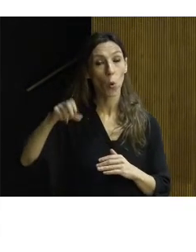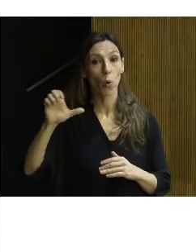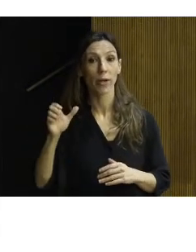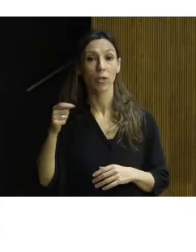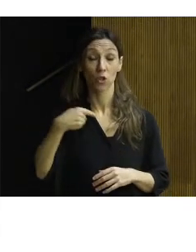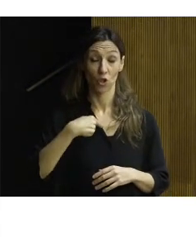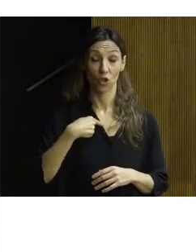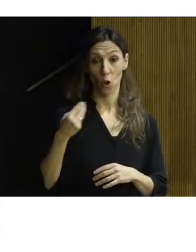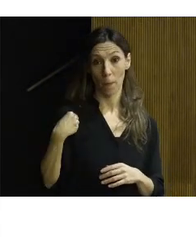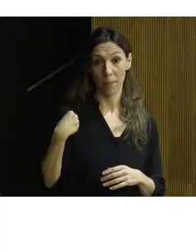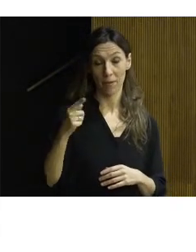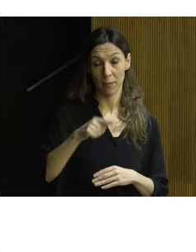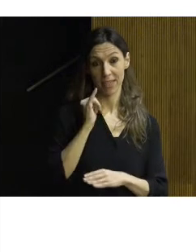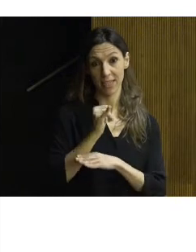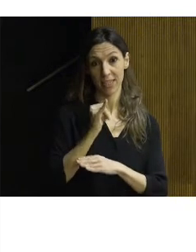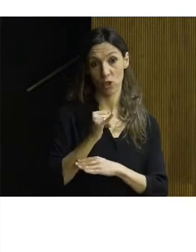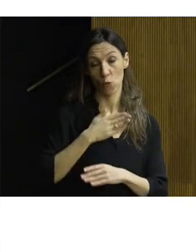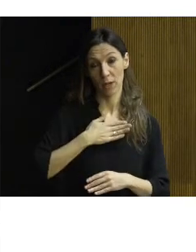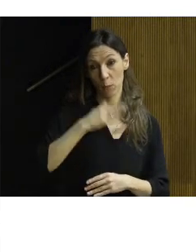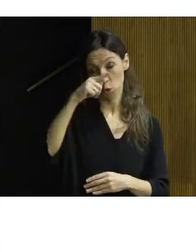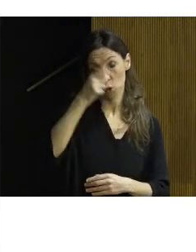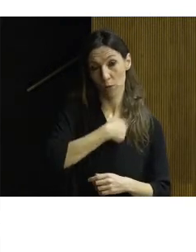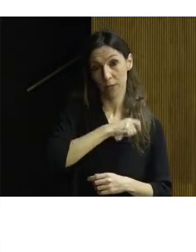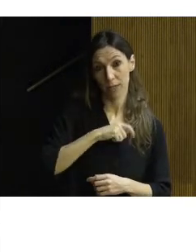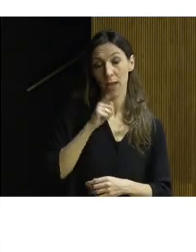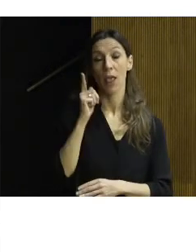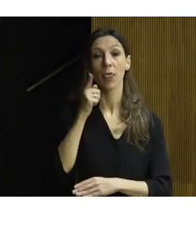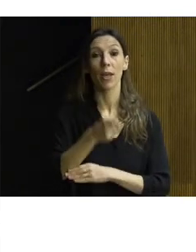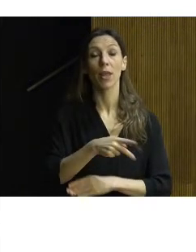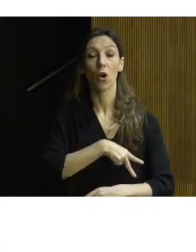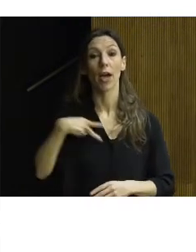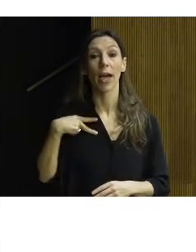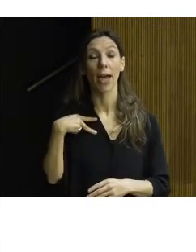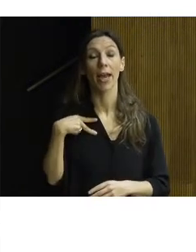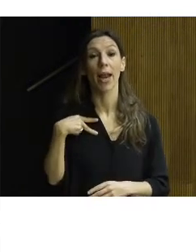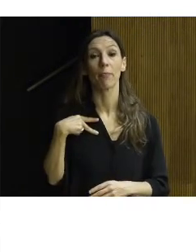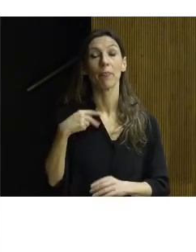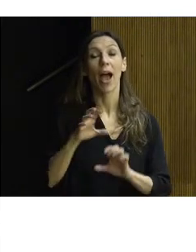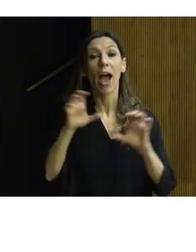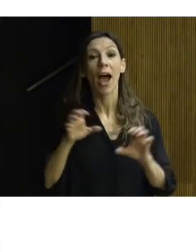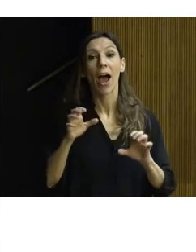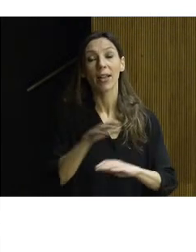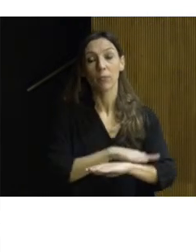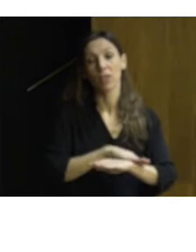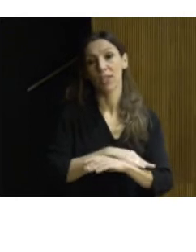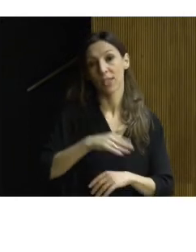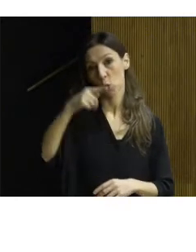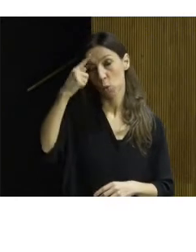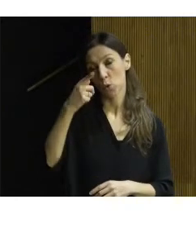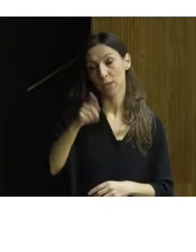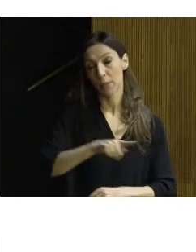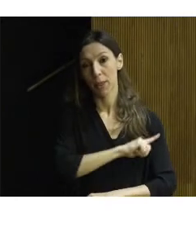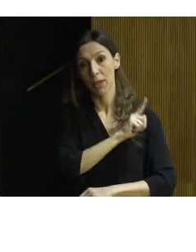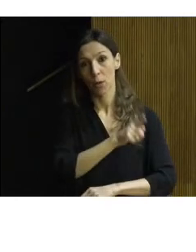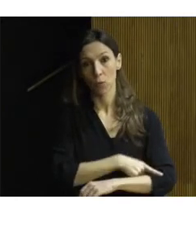bienes culturales, del Instituto del Patrimonio Cultural de España, de la Dirección General de Vías Artes, del Ministerio de Cultura y Deportes. Les hablaré del